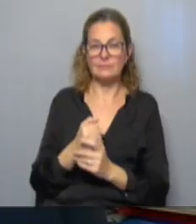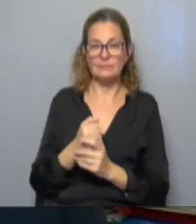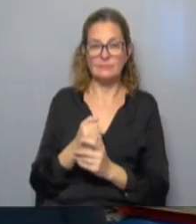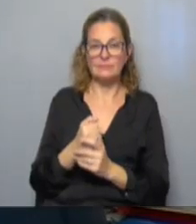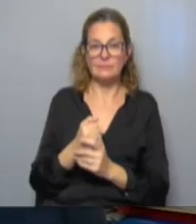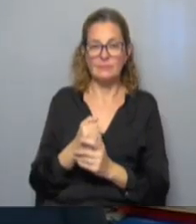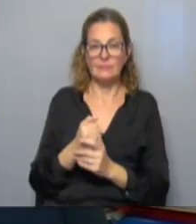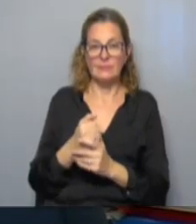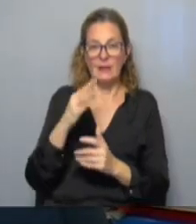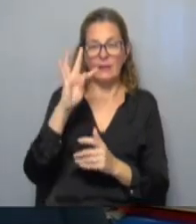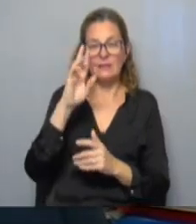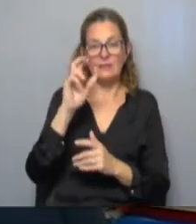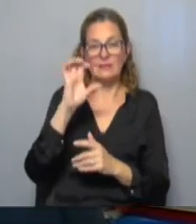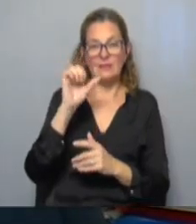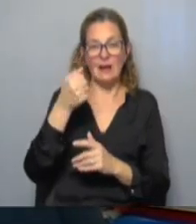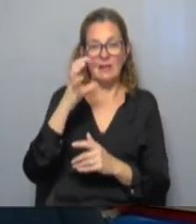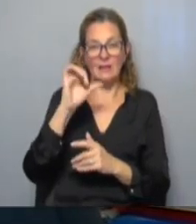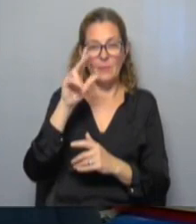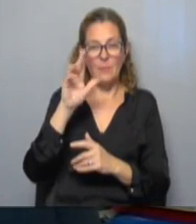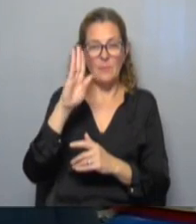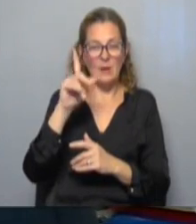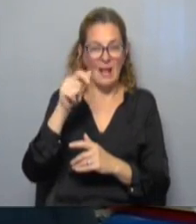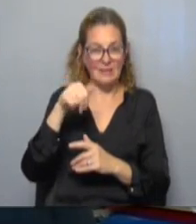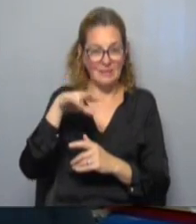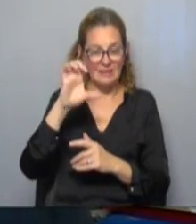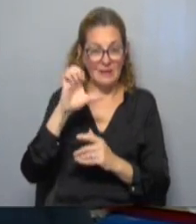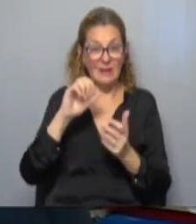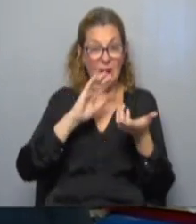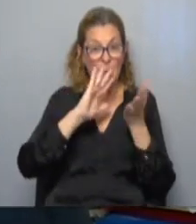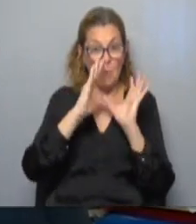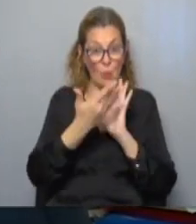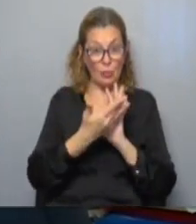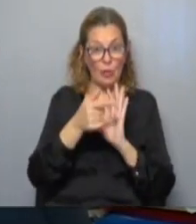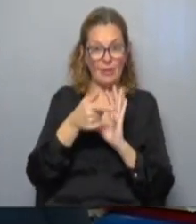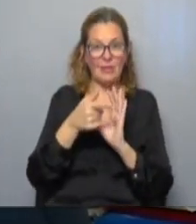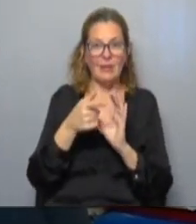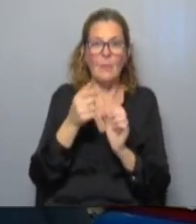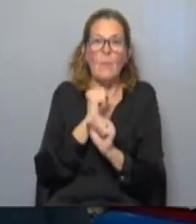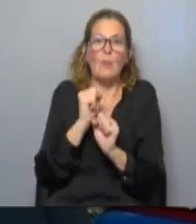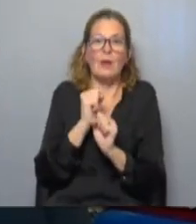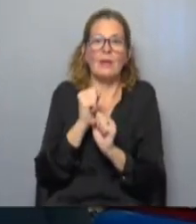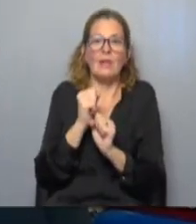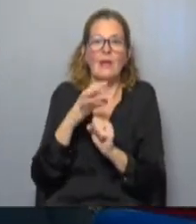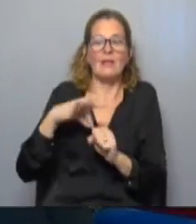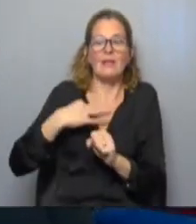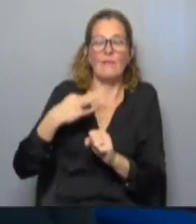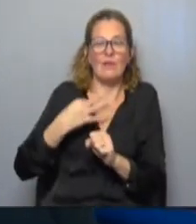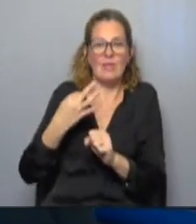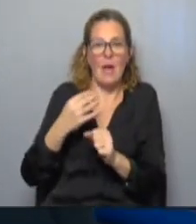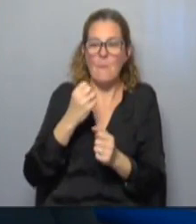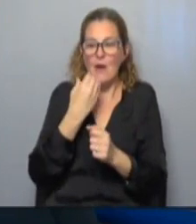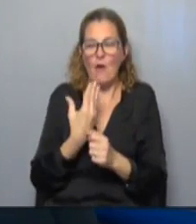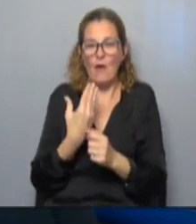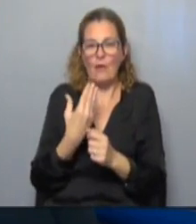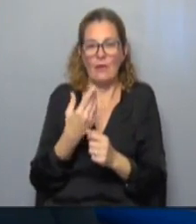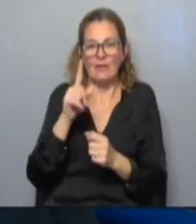el trasplante es una realidad terapéutica en el mundo y en el Uruguay que permite salvar o mejorar la vida alrededor de